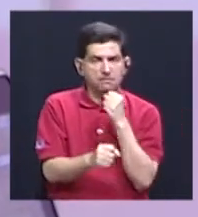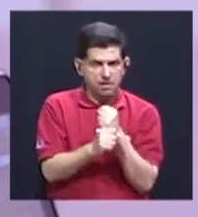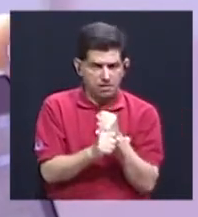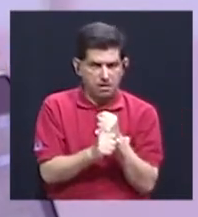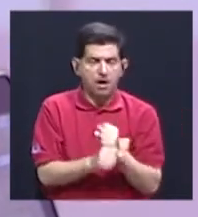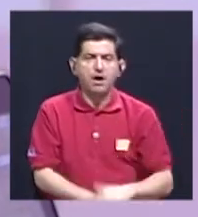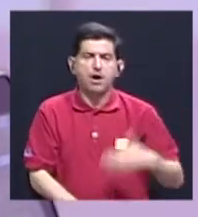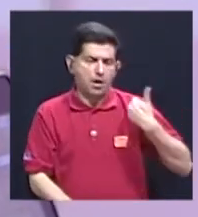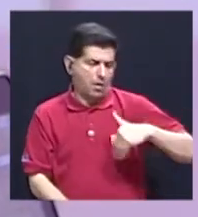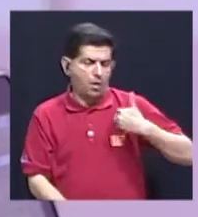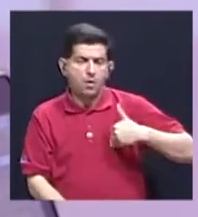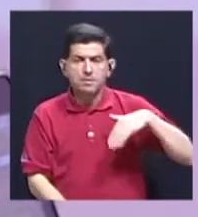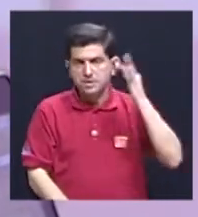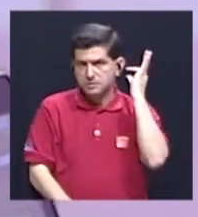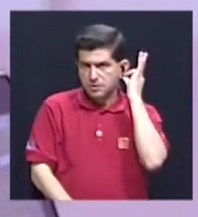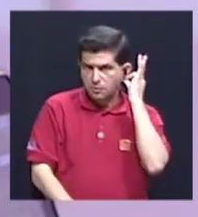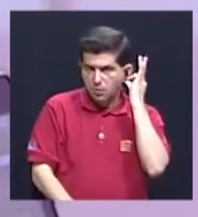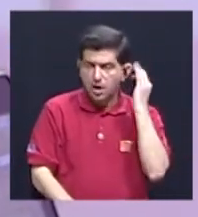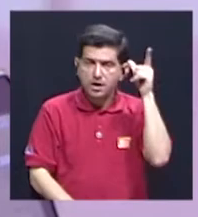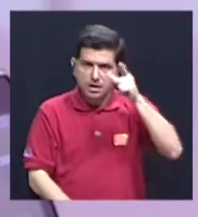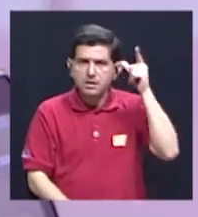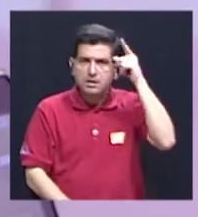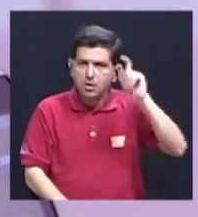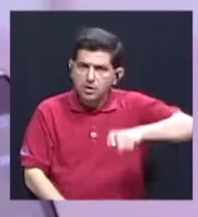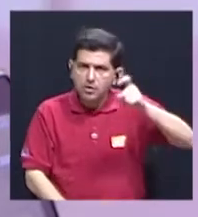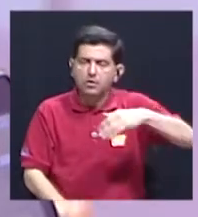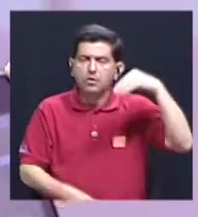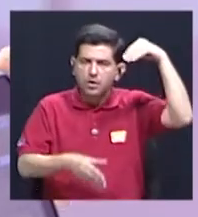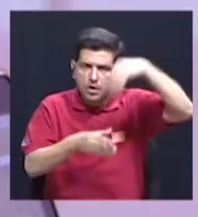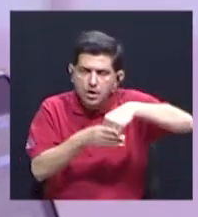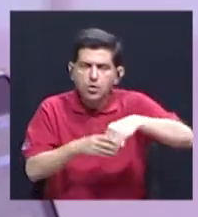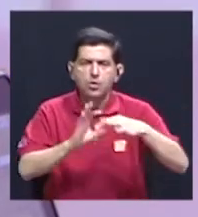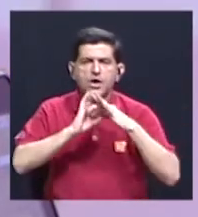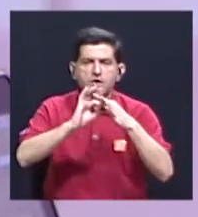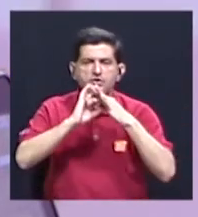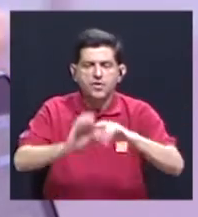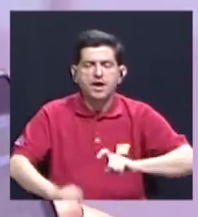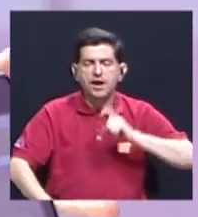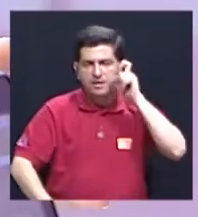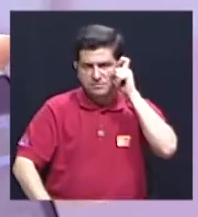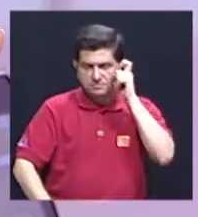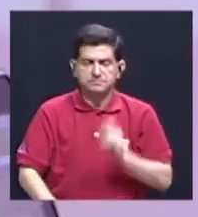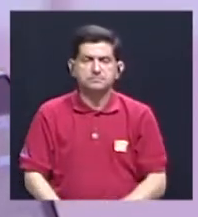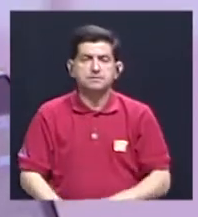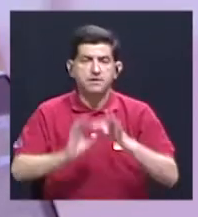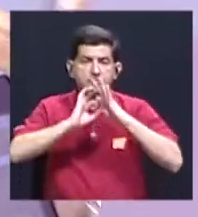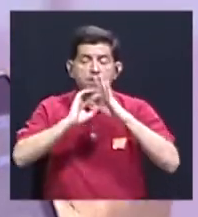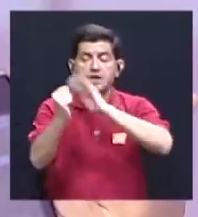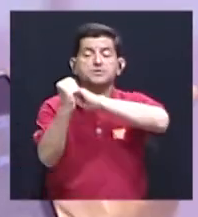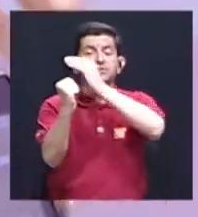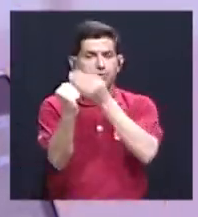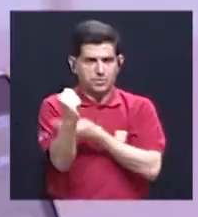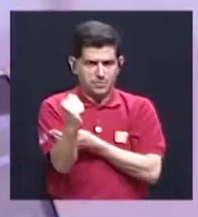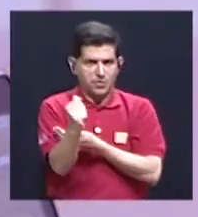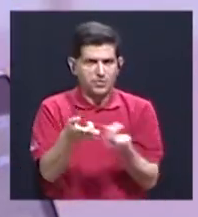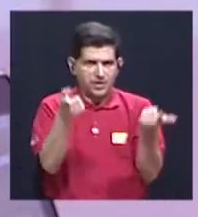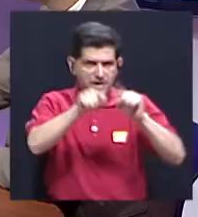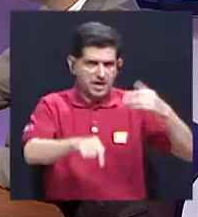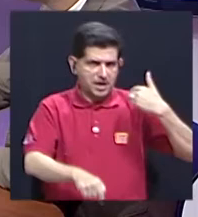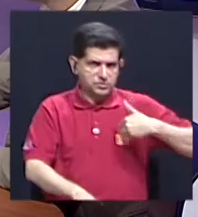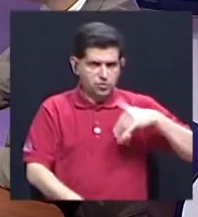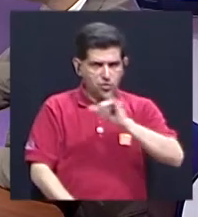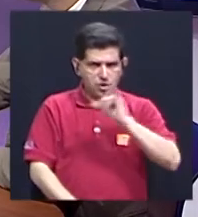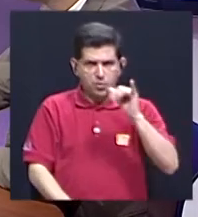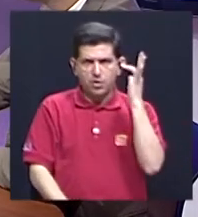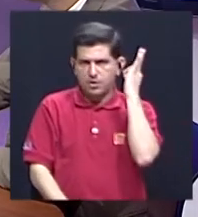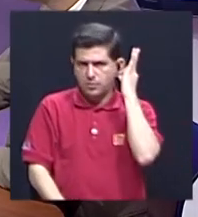con hombres y mujeres, sin duda, tiene que tener en cuenta lo que son las relaciones de género, lo que son las relaciones de poder, tanto en el caso de los hombres como en